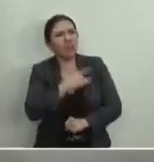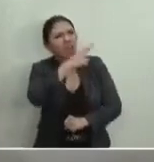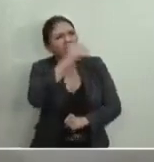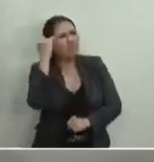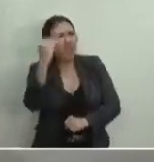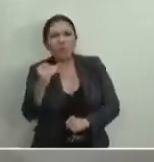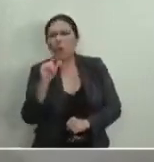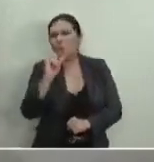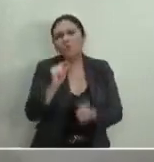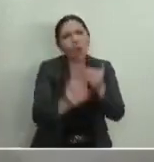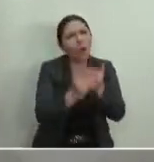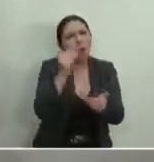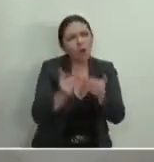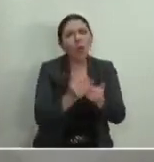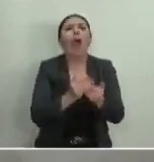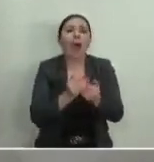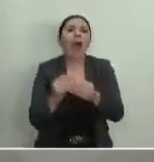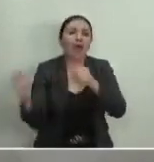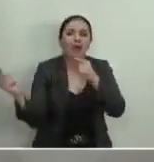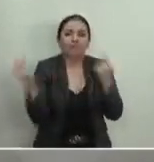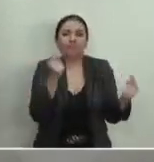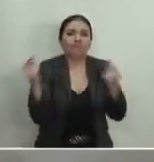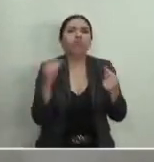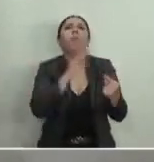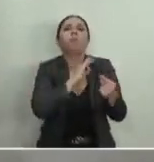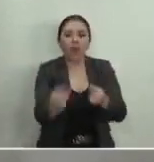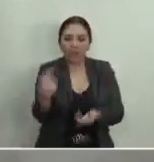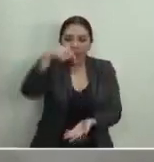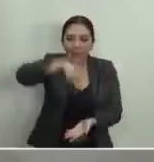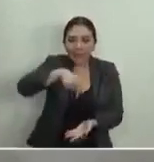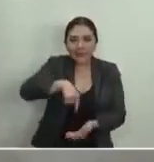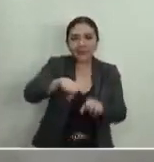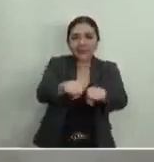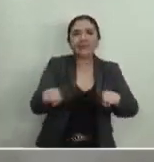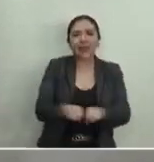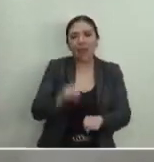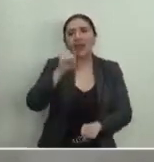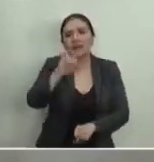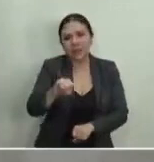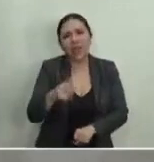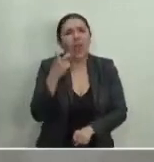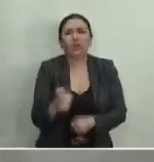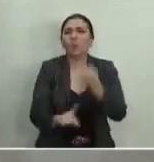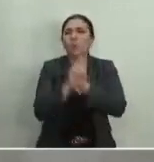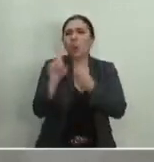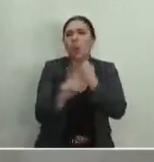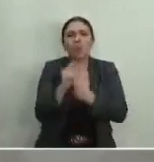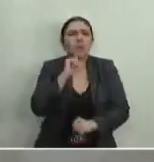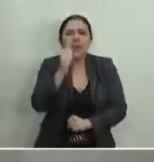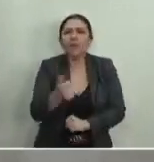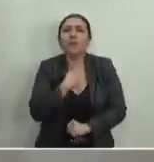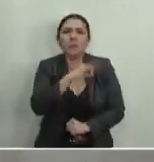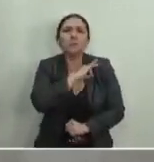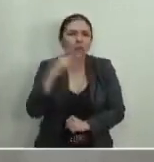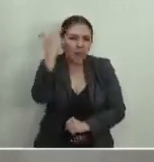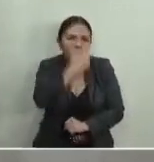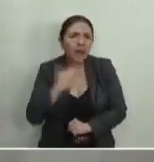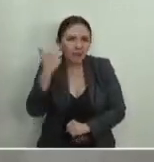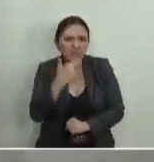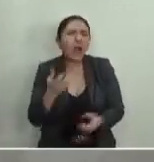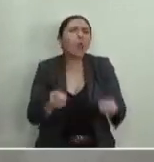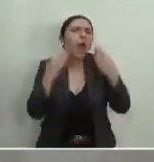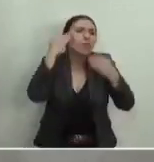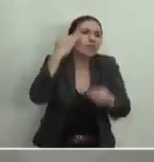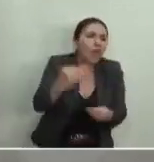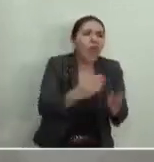es muy poco, puedan impugnar ante esta sala y en este caso no hay un problema con que pudiéramos revisar en términos de definitividad